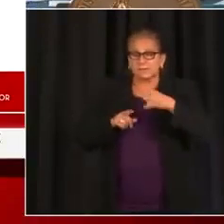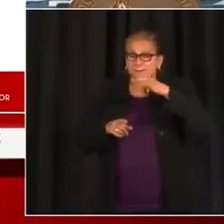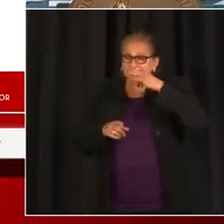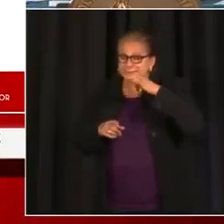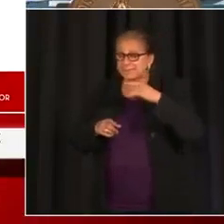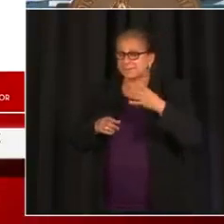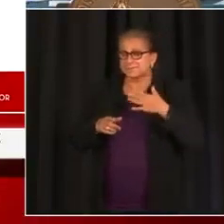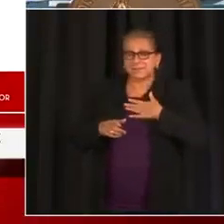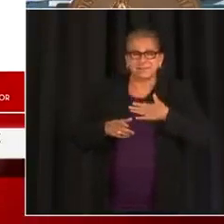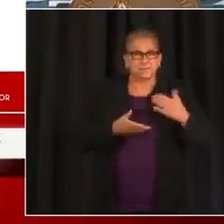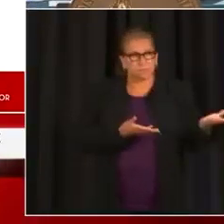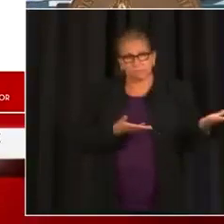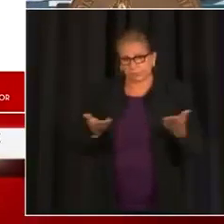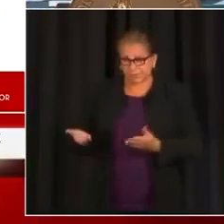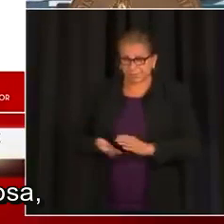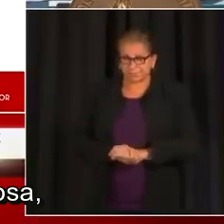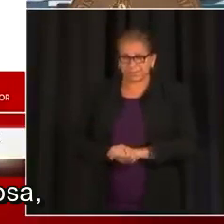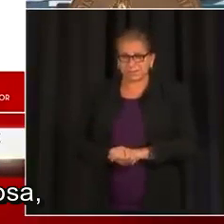vacunen.